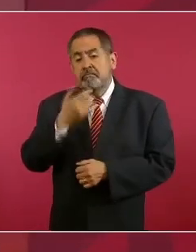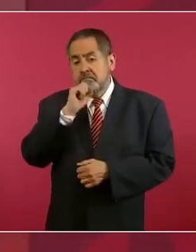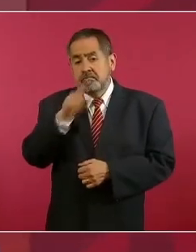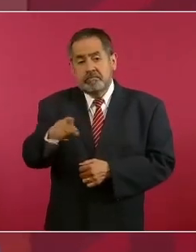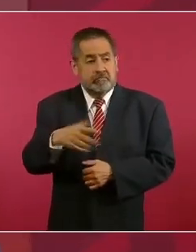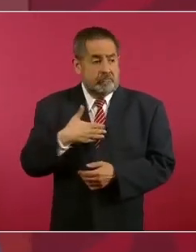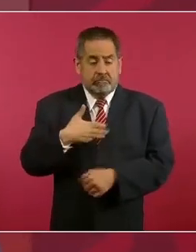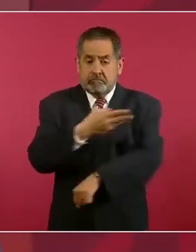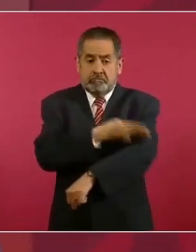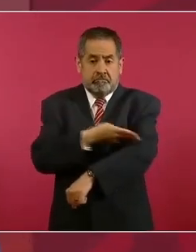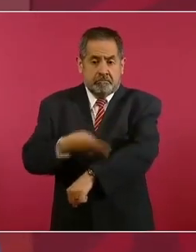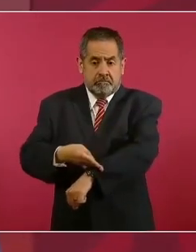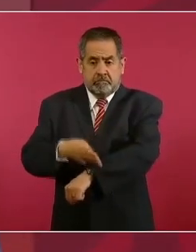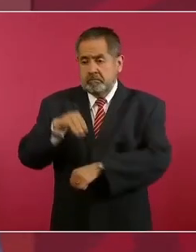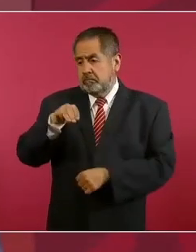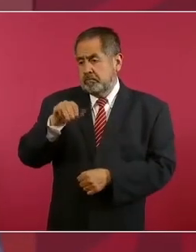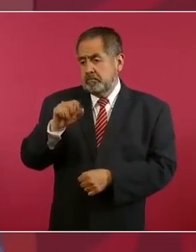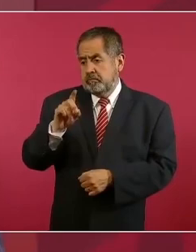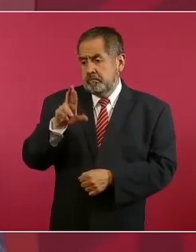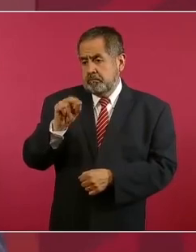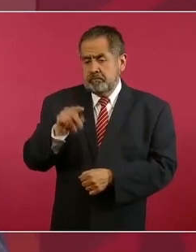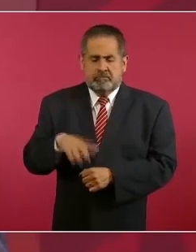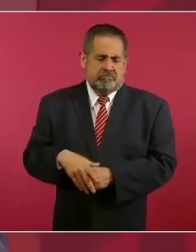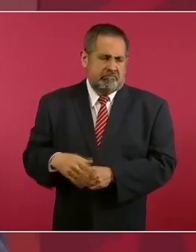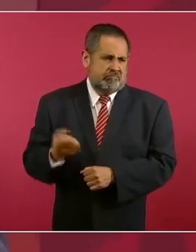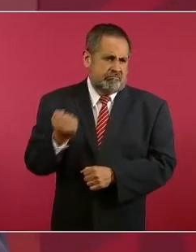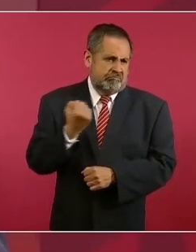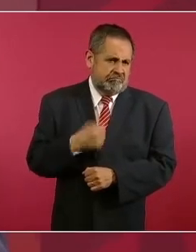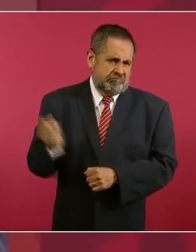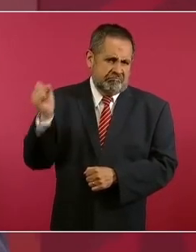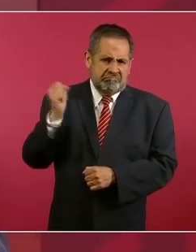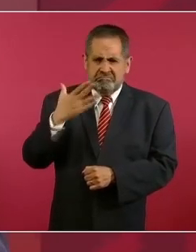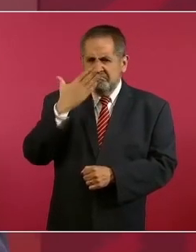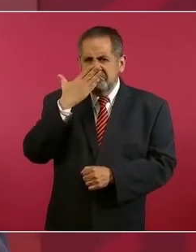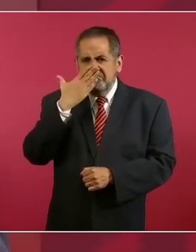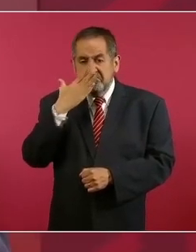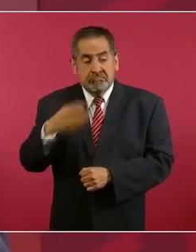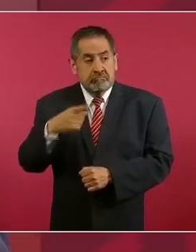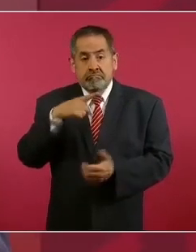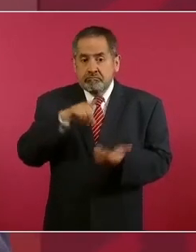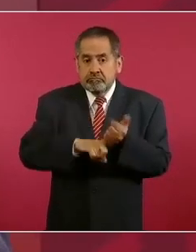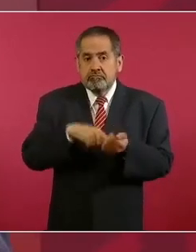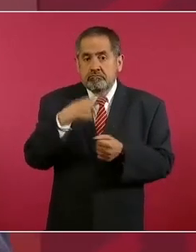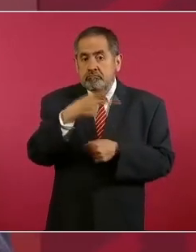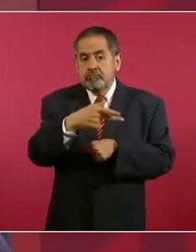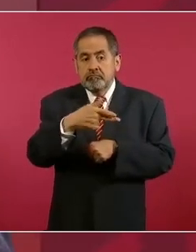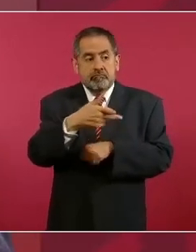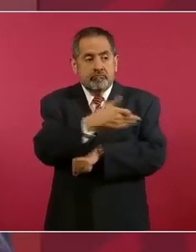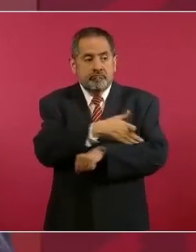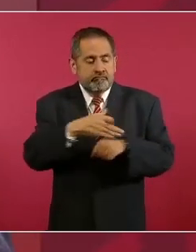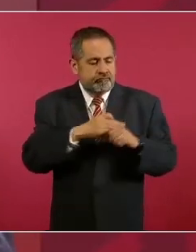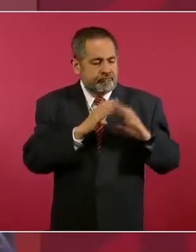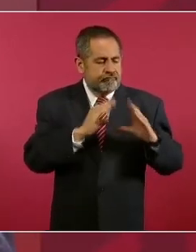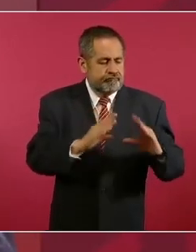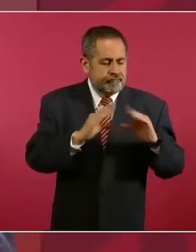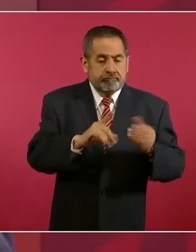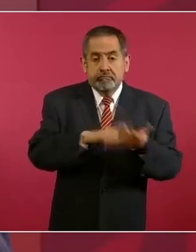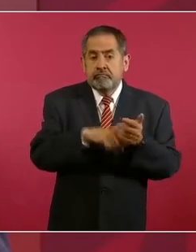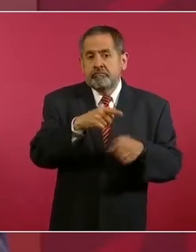extraordinario, también por la formación.